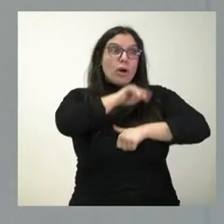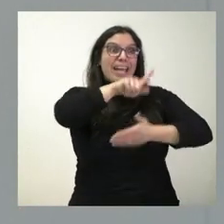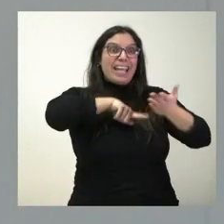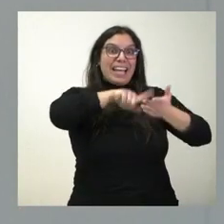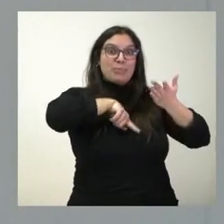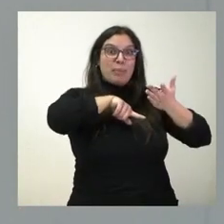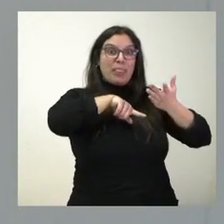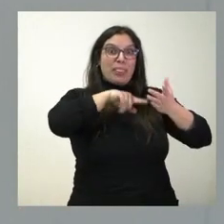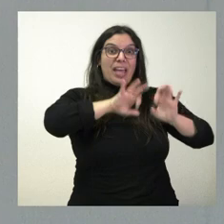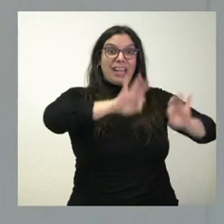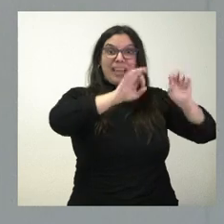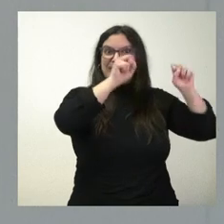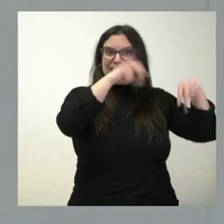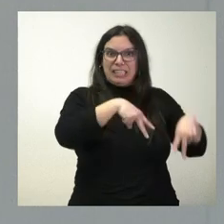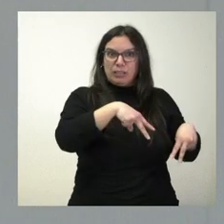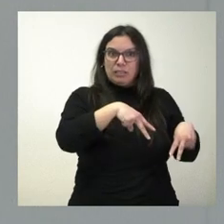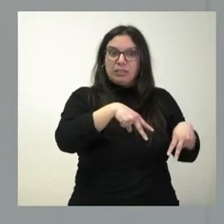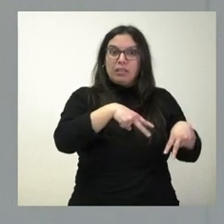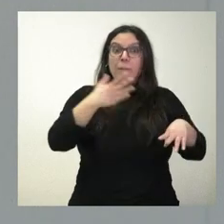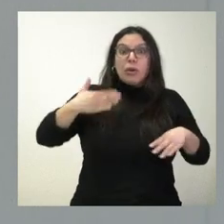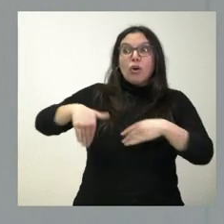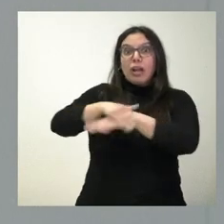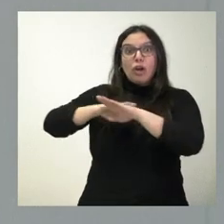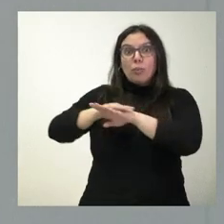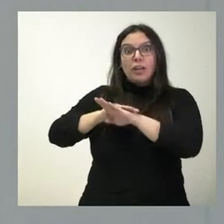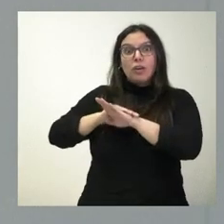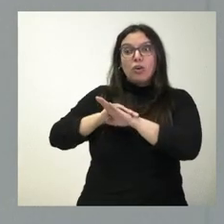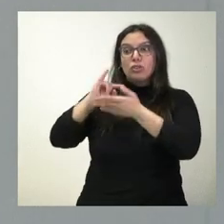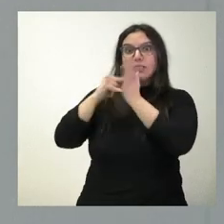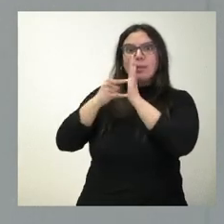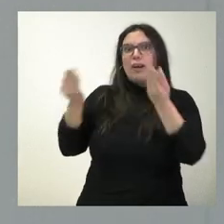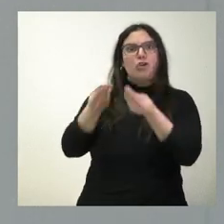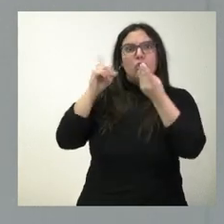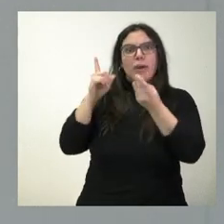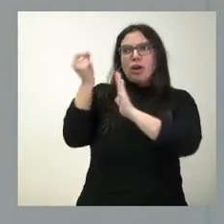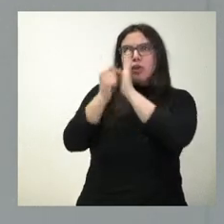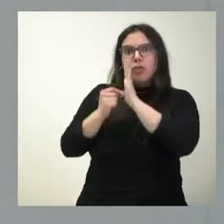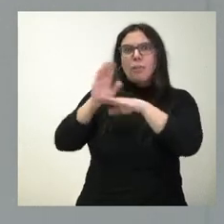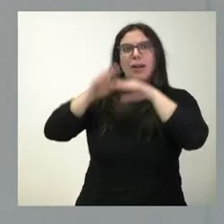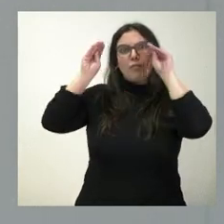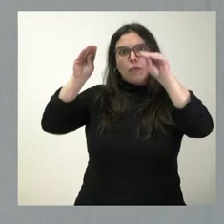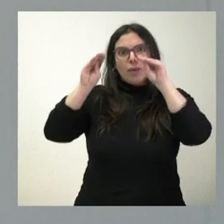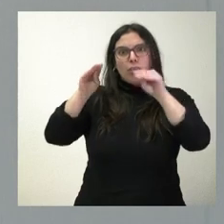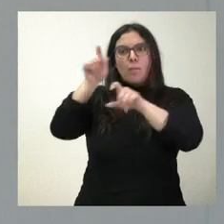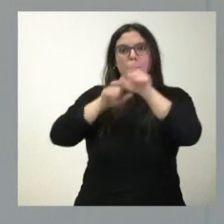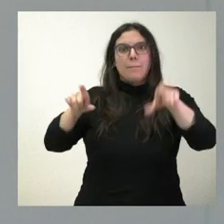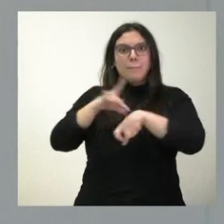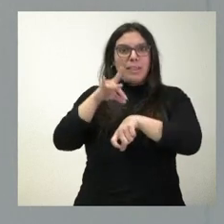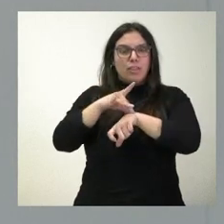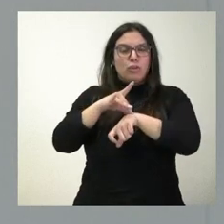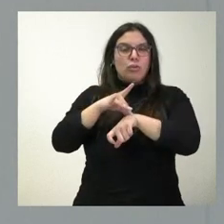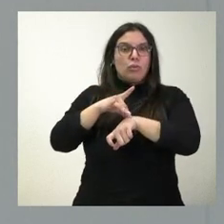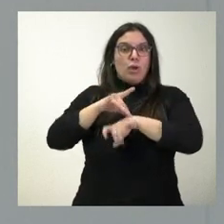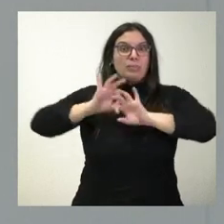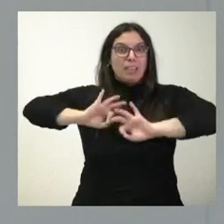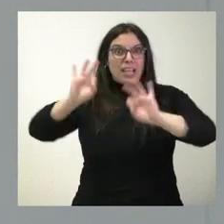pues no sea capaz el Gobierno de mejorar el sistema de formación de médicos especialistas. Siempre se lo hemos